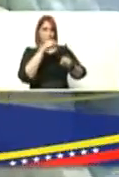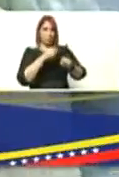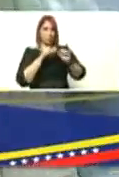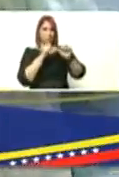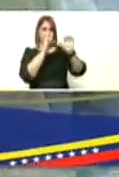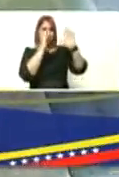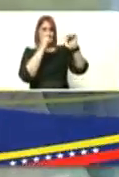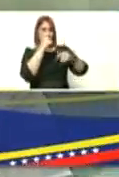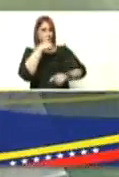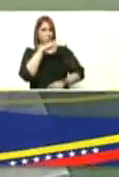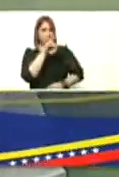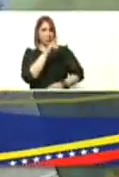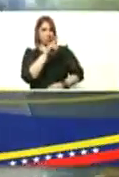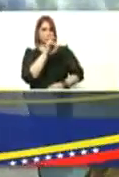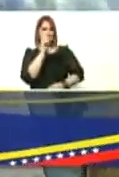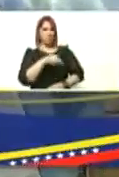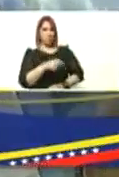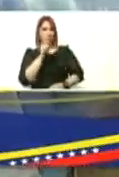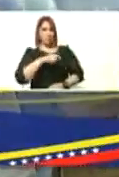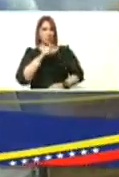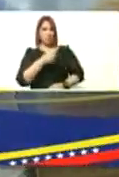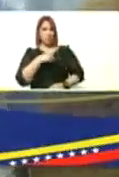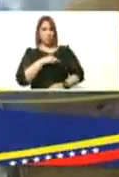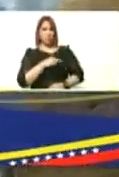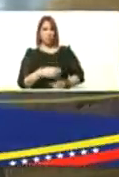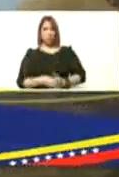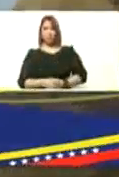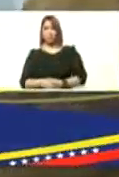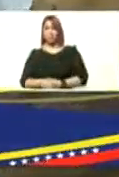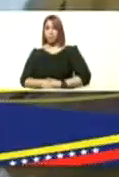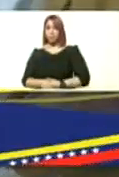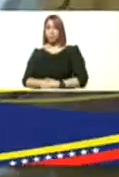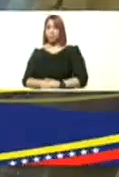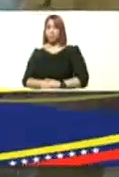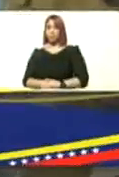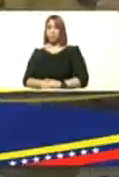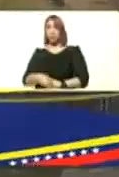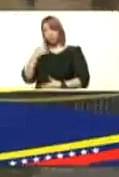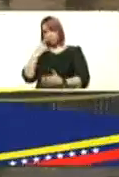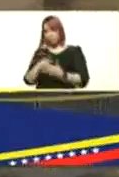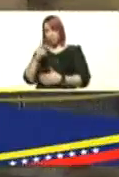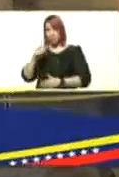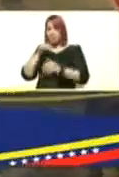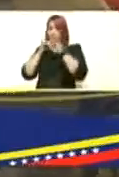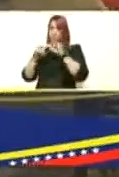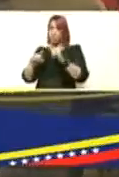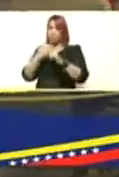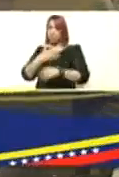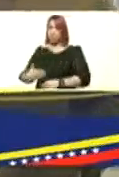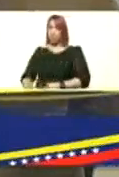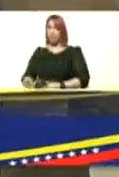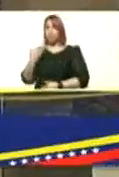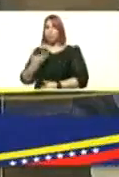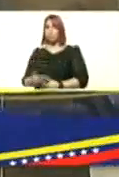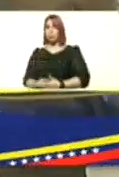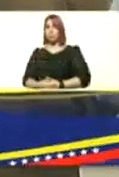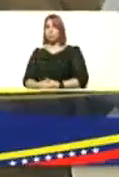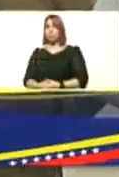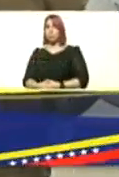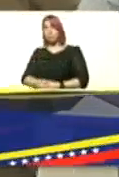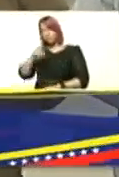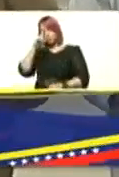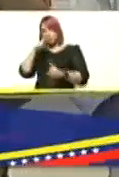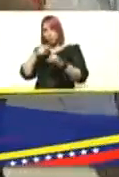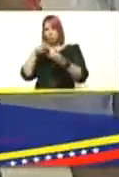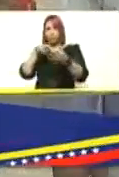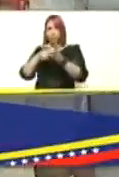atendiendo al pueblo venezolano que tanto nos necesita si mi presidente fíjense aquí también informar presidente importante que en el marco